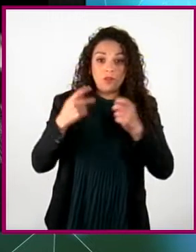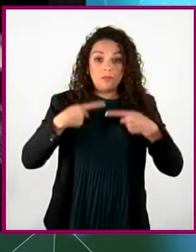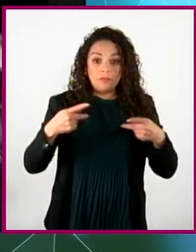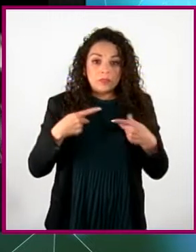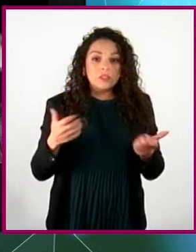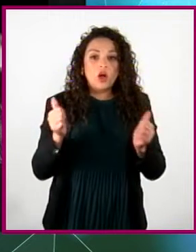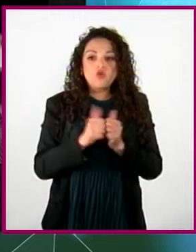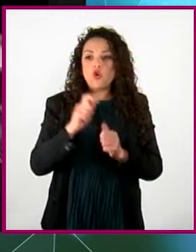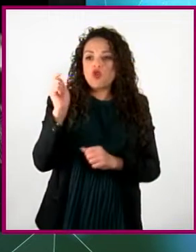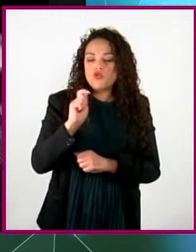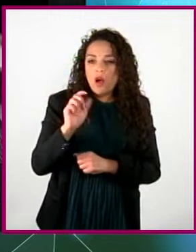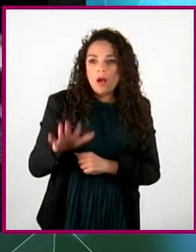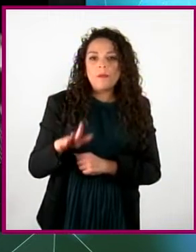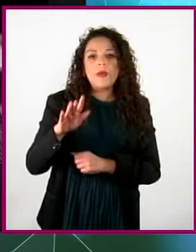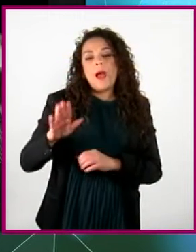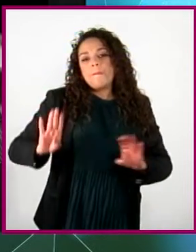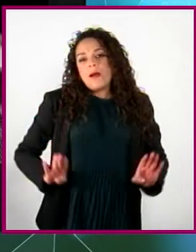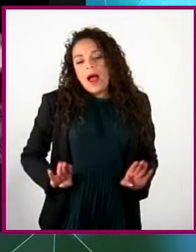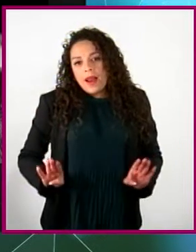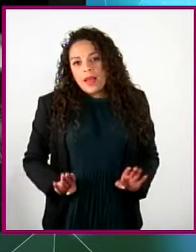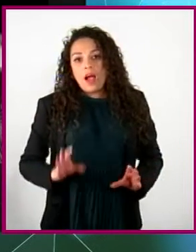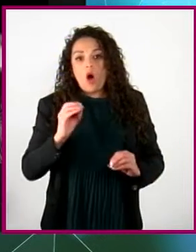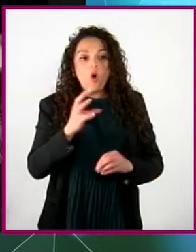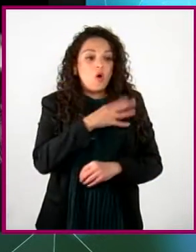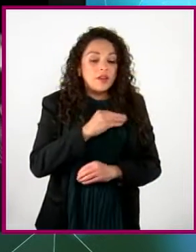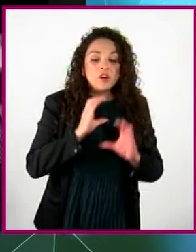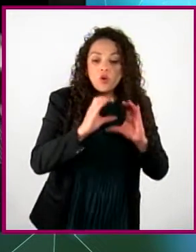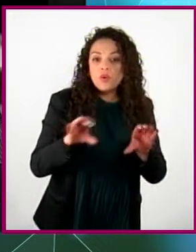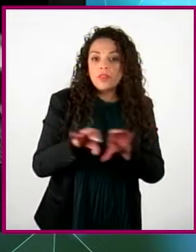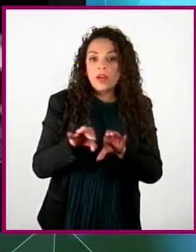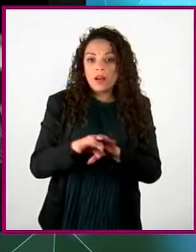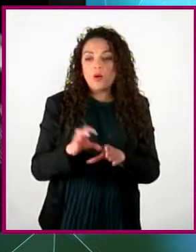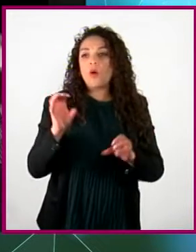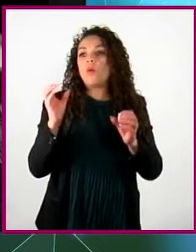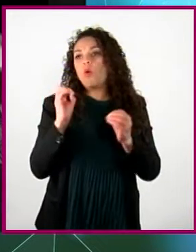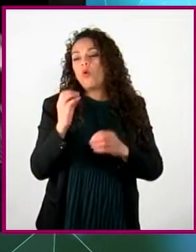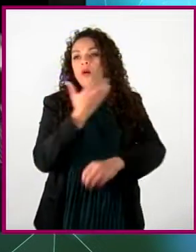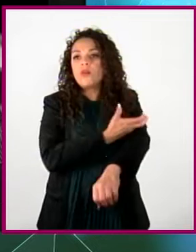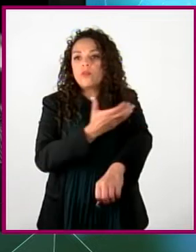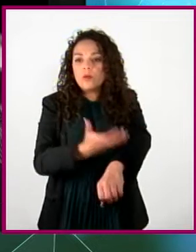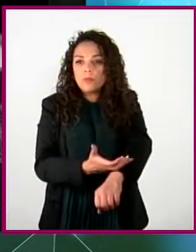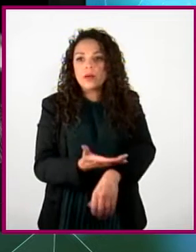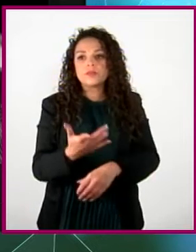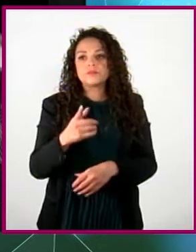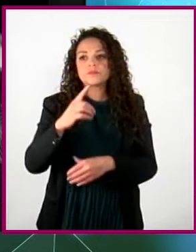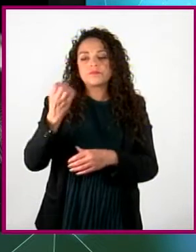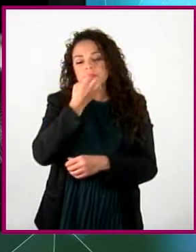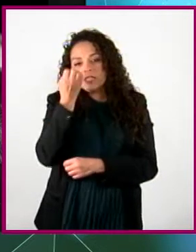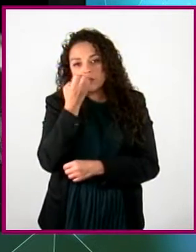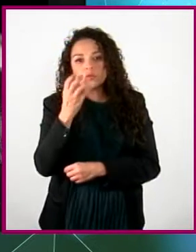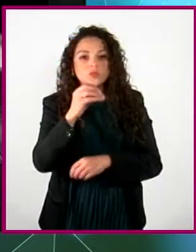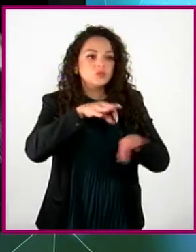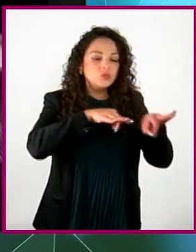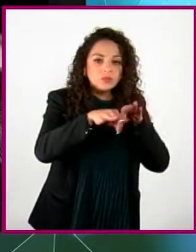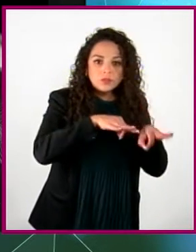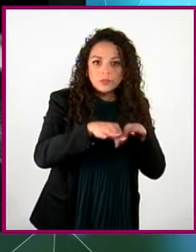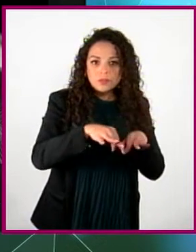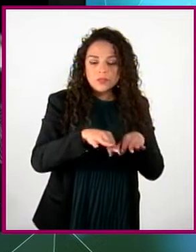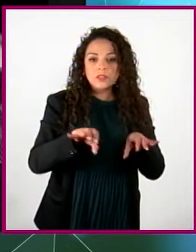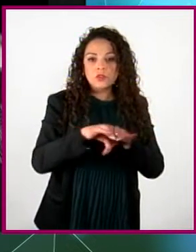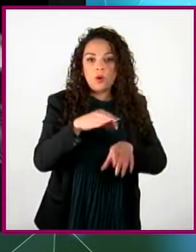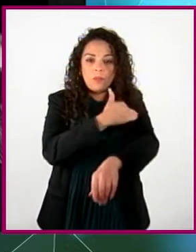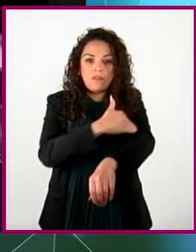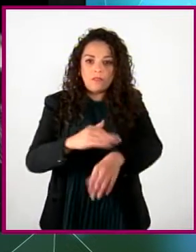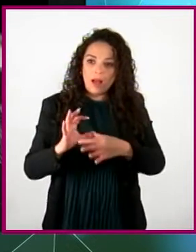pareja, los cuidados de las hijas y de los hijos, con las compañeras y compañeros de los espacios escolares, de trabajo, las relaciones